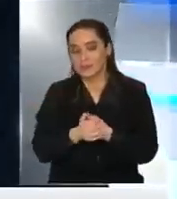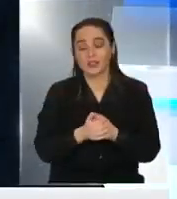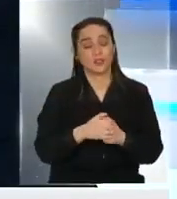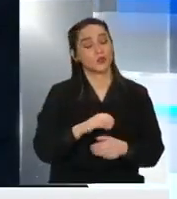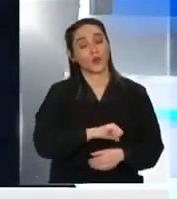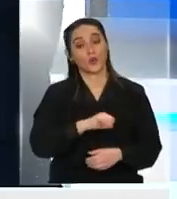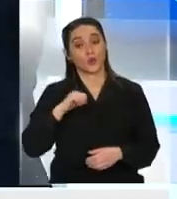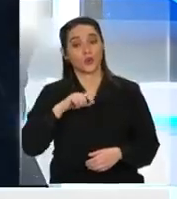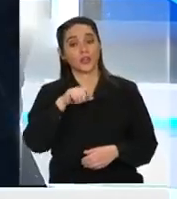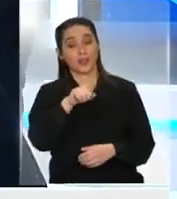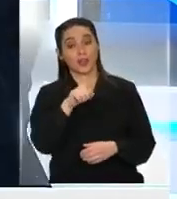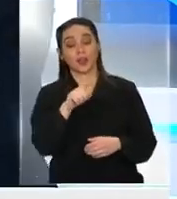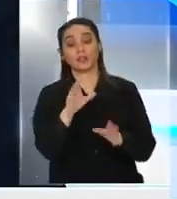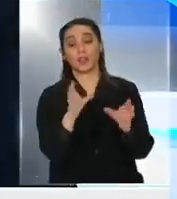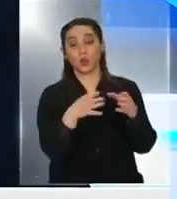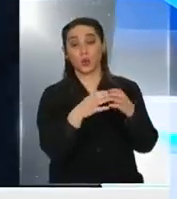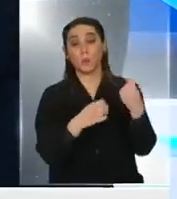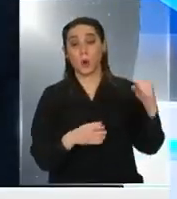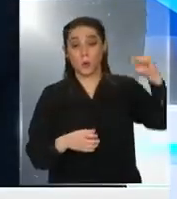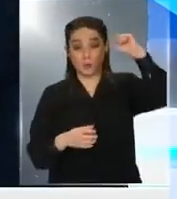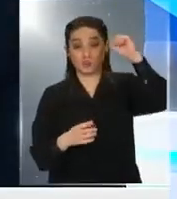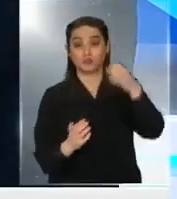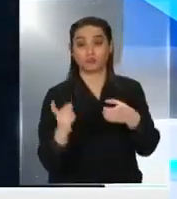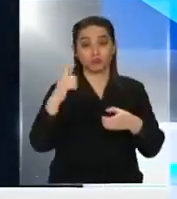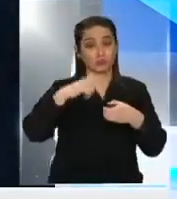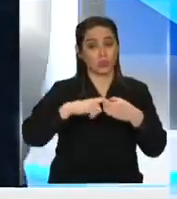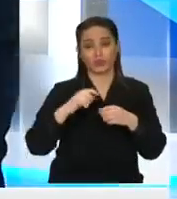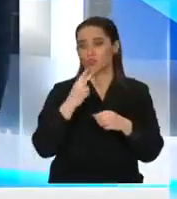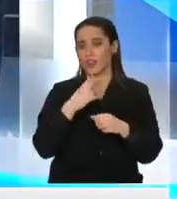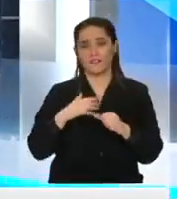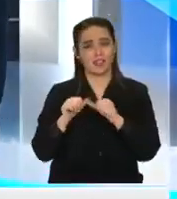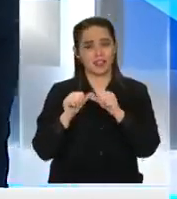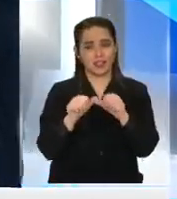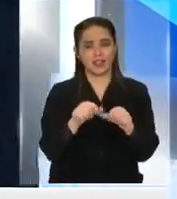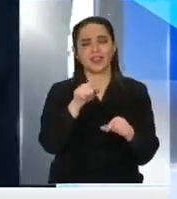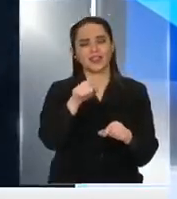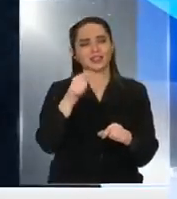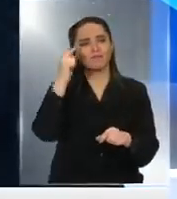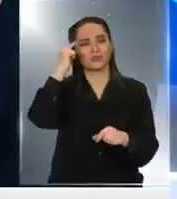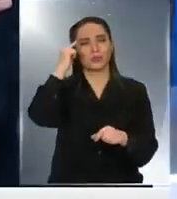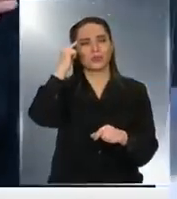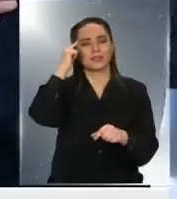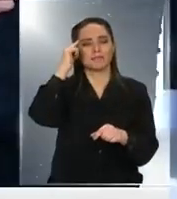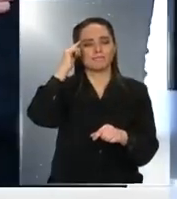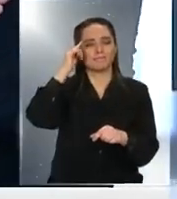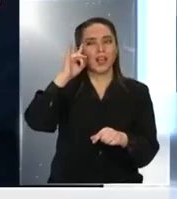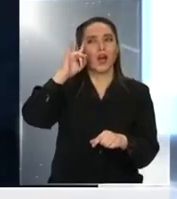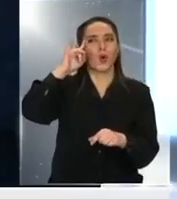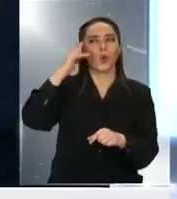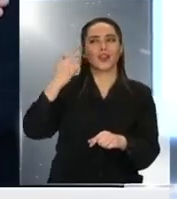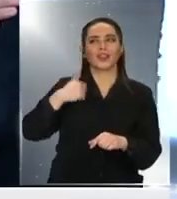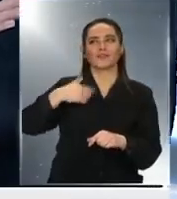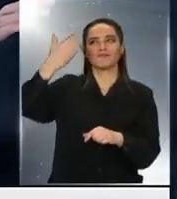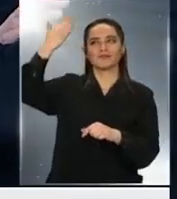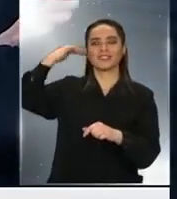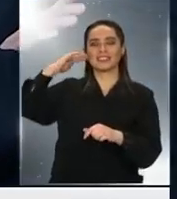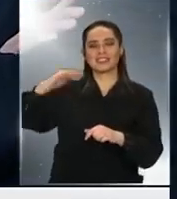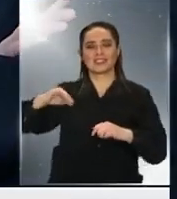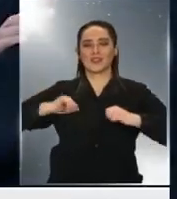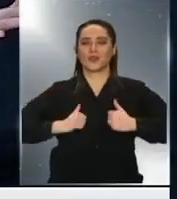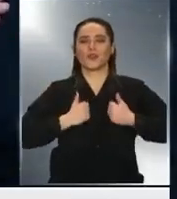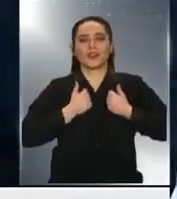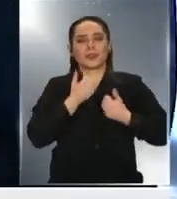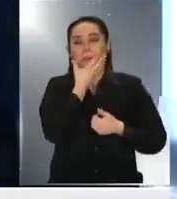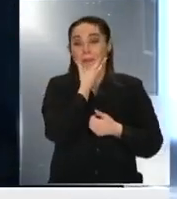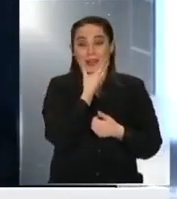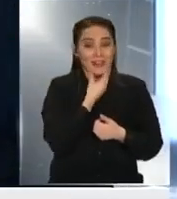Valentín no solo es militante de nuestro partido de toda la vida. Valentín evoca tiempos de infancia y juventud que son maravillosos.